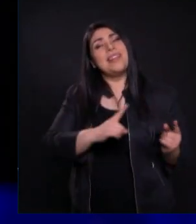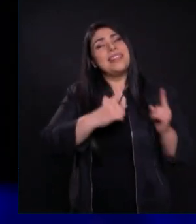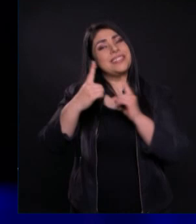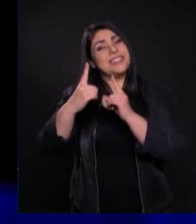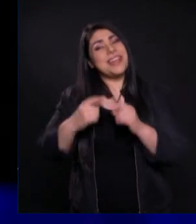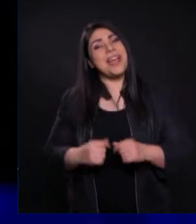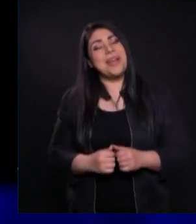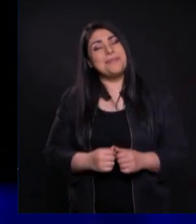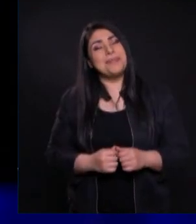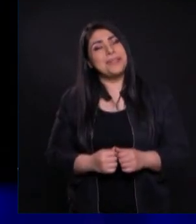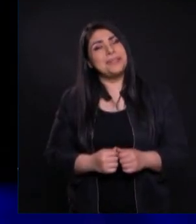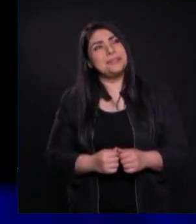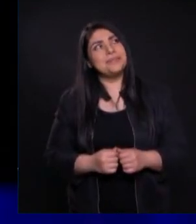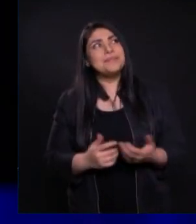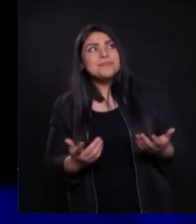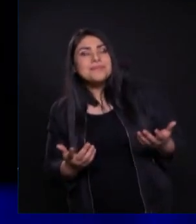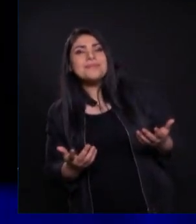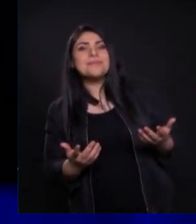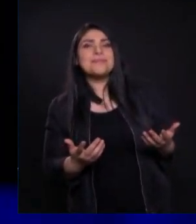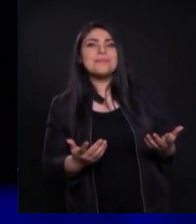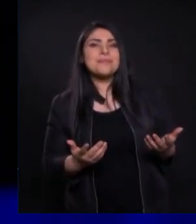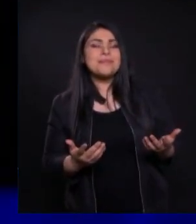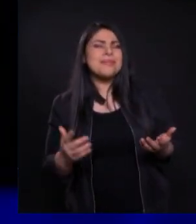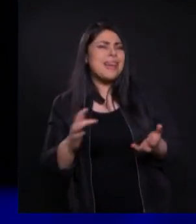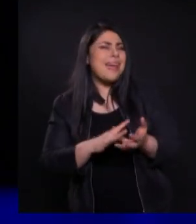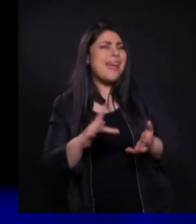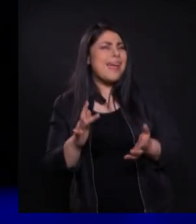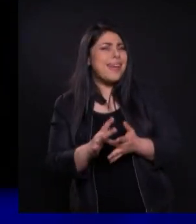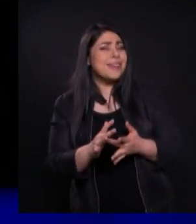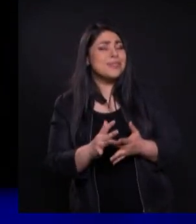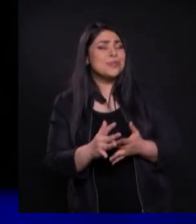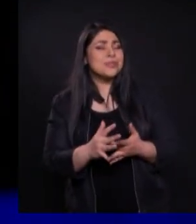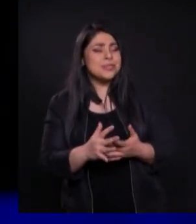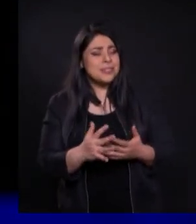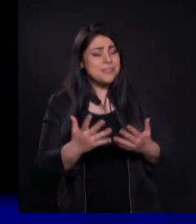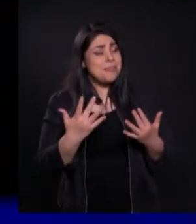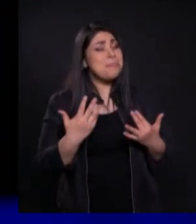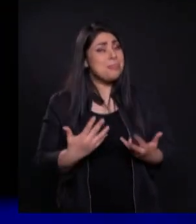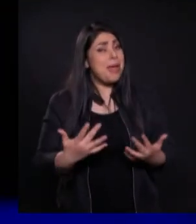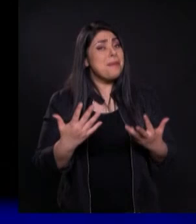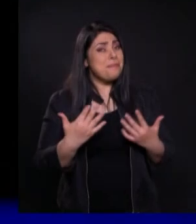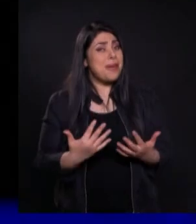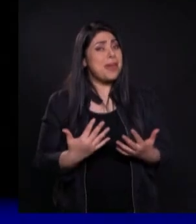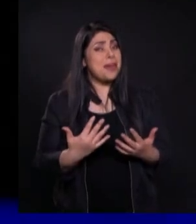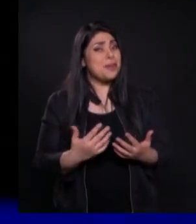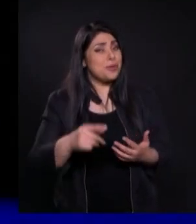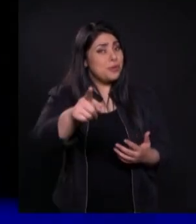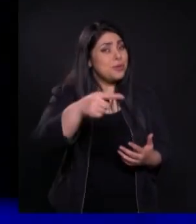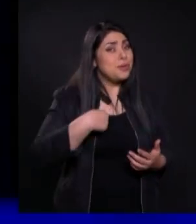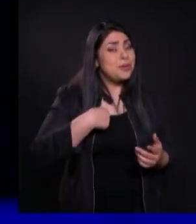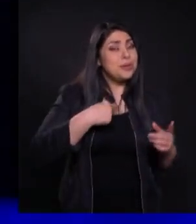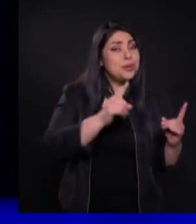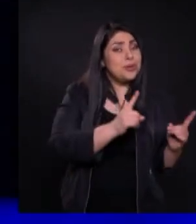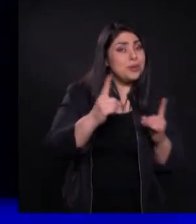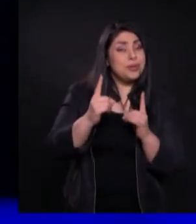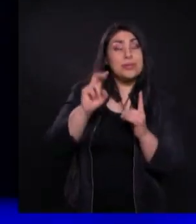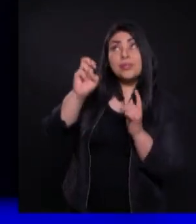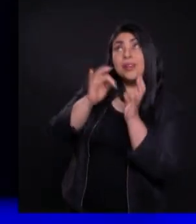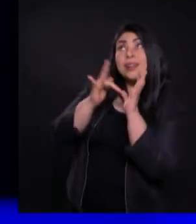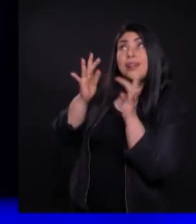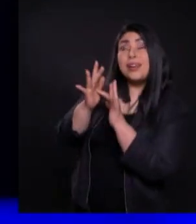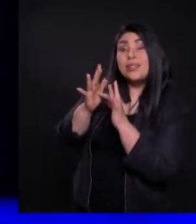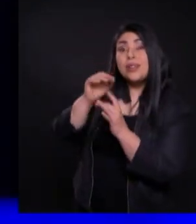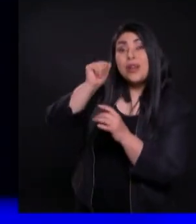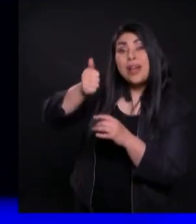¿Cómo pueden explicarte Que Jesús Se está esperando Que si somos Sus seguidores Tomemos nuestra Cruz